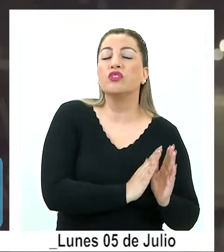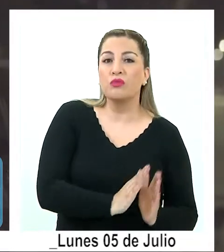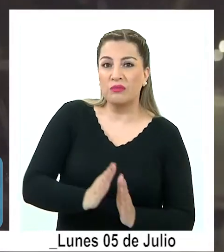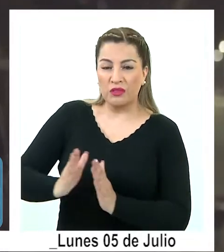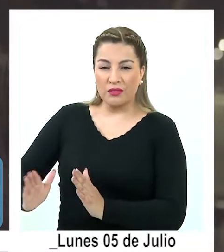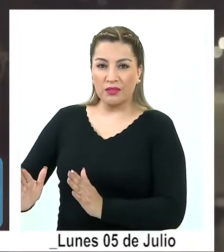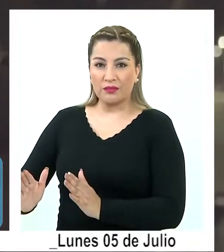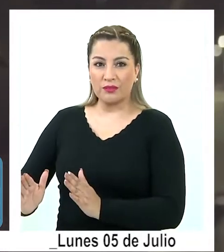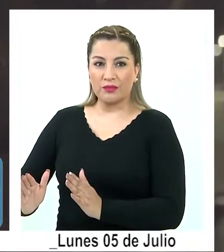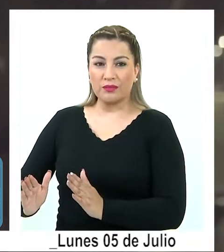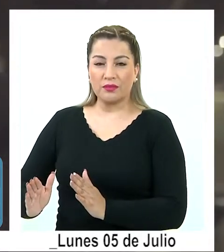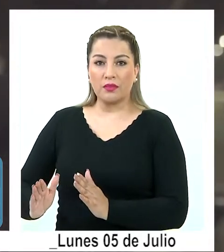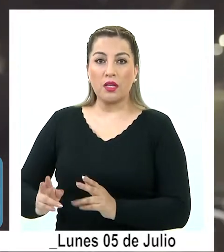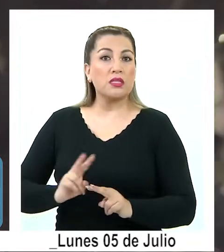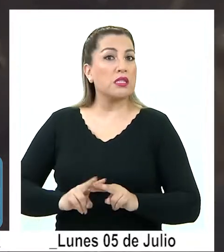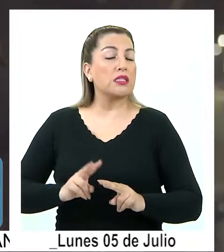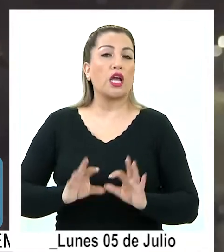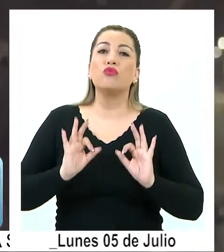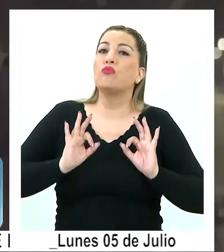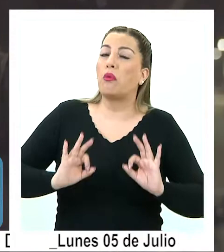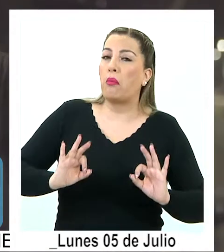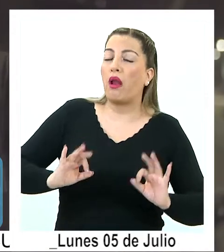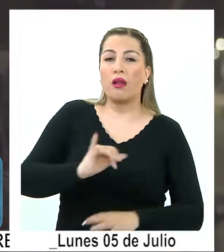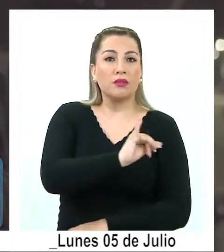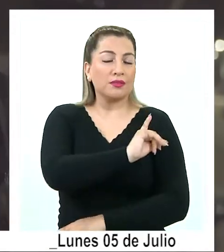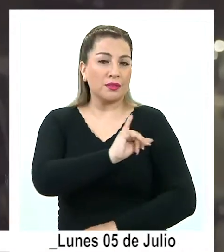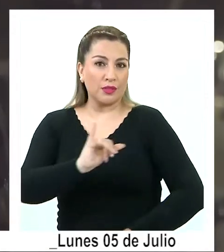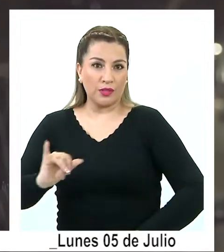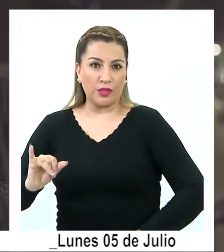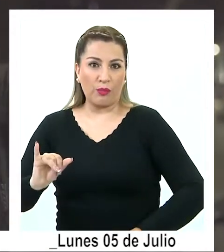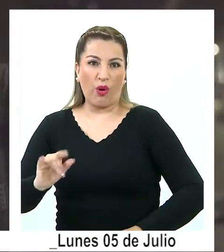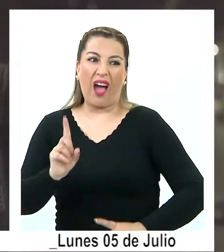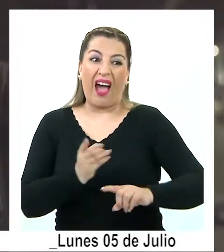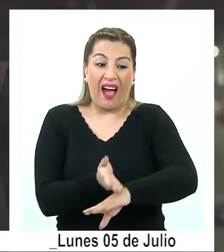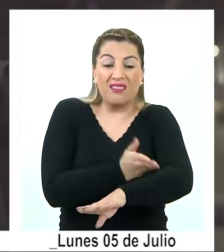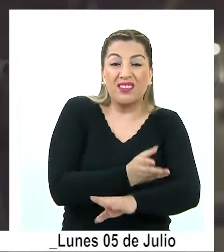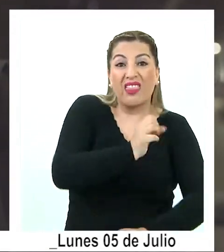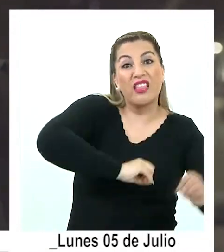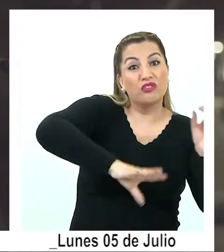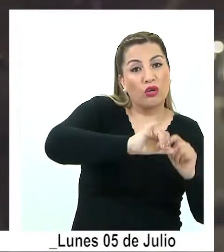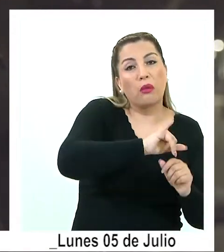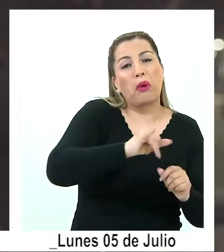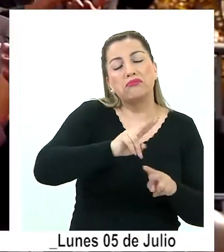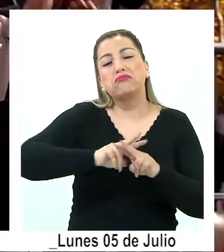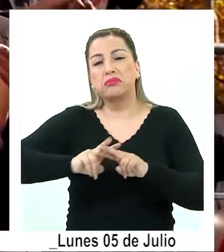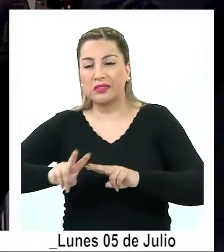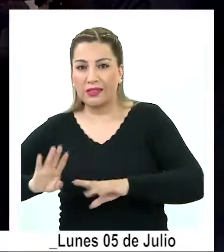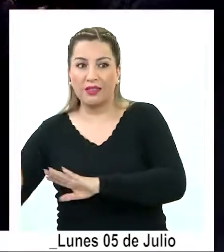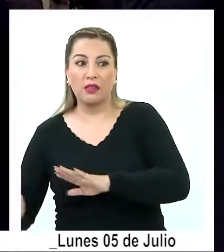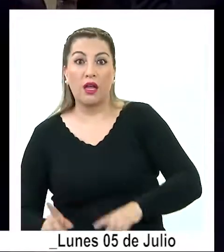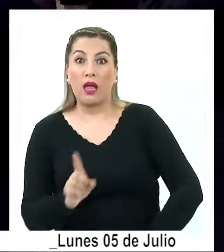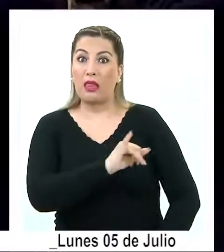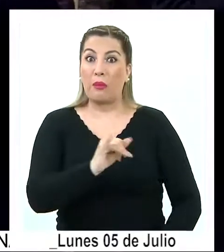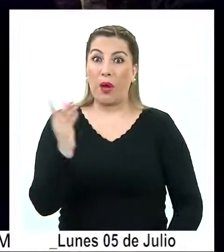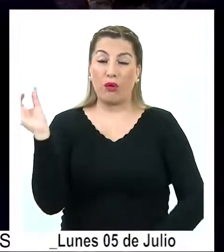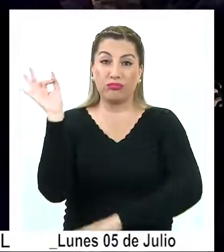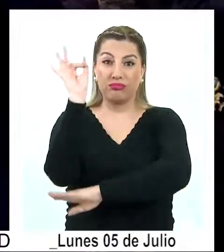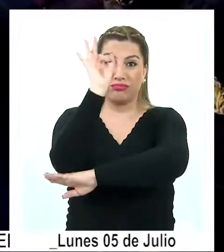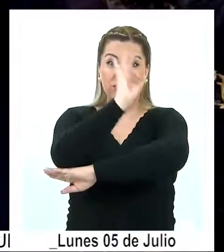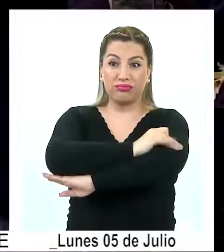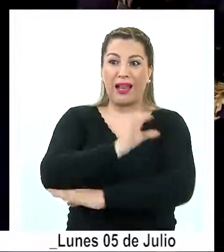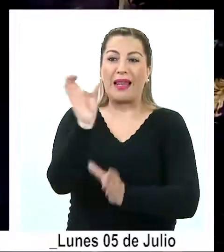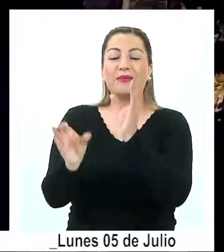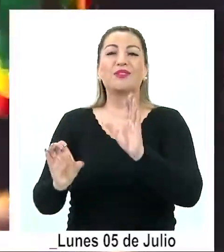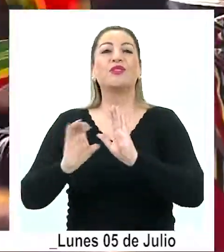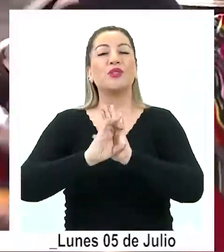proceso se hizo con normalidad después, por supuesto, de los desordens que hubo en la mañana. Al final de la jornada,